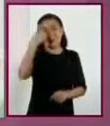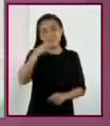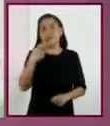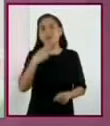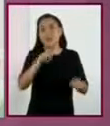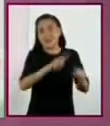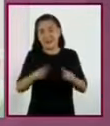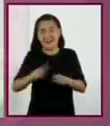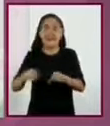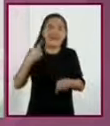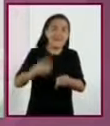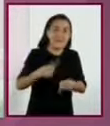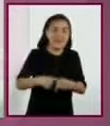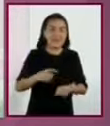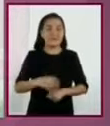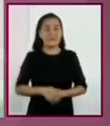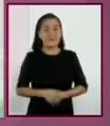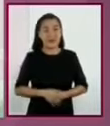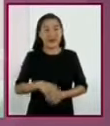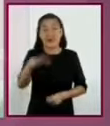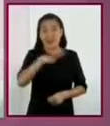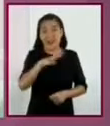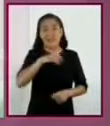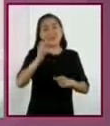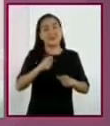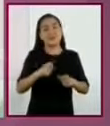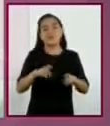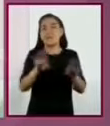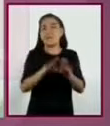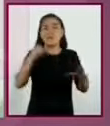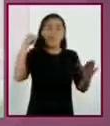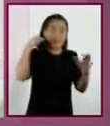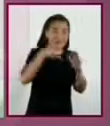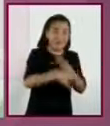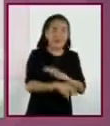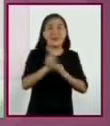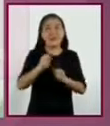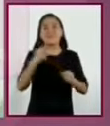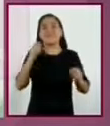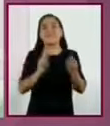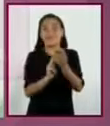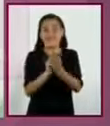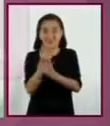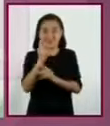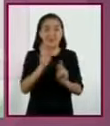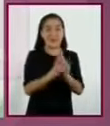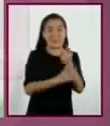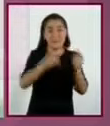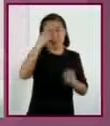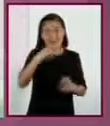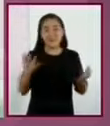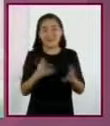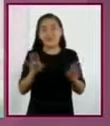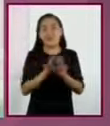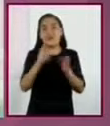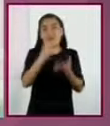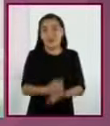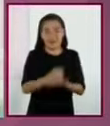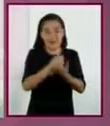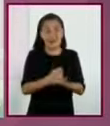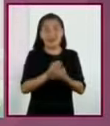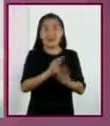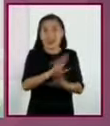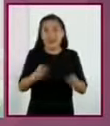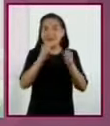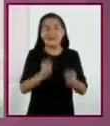situaciones patológicas. Existe un amplio cúmulo de especies vegetales cuya acción terapéutica aún no se ha